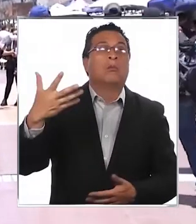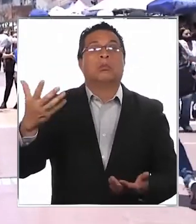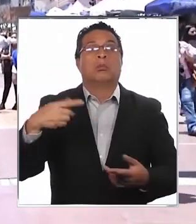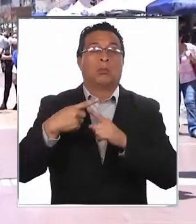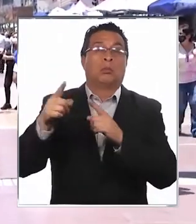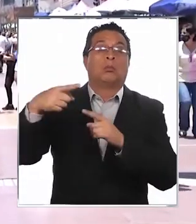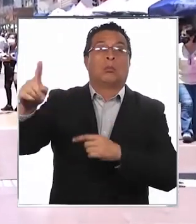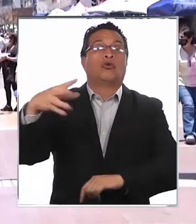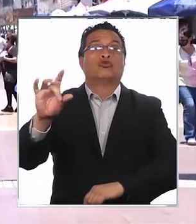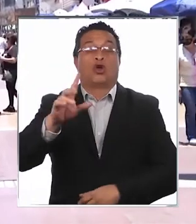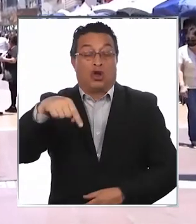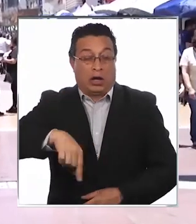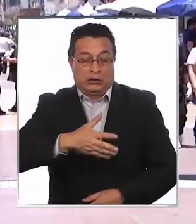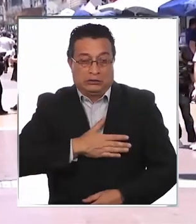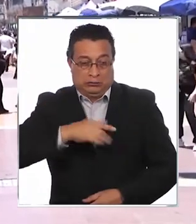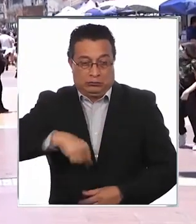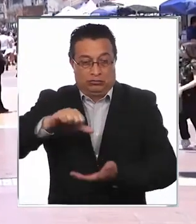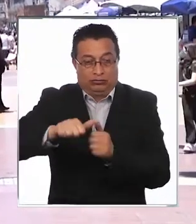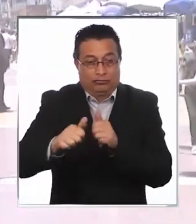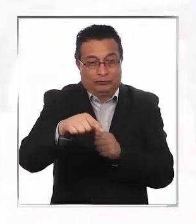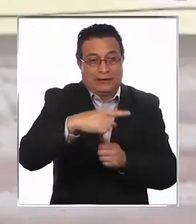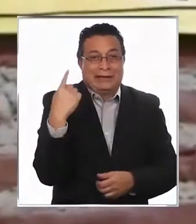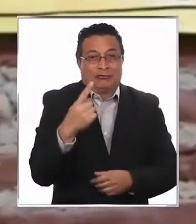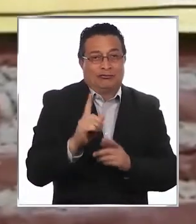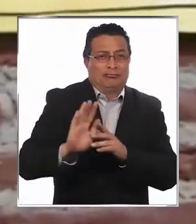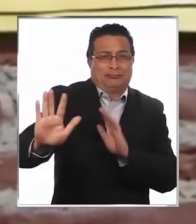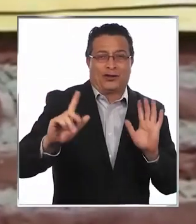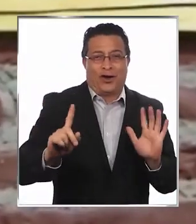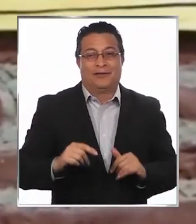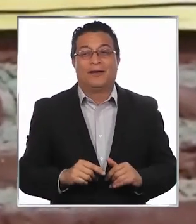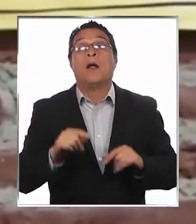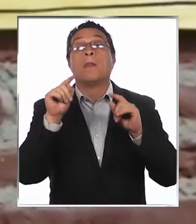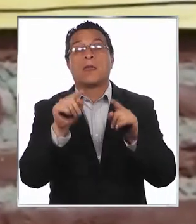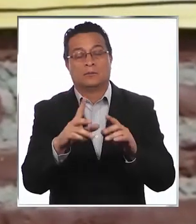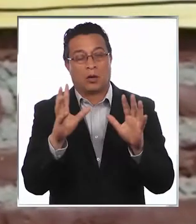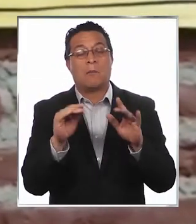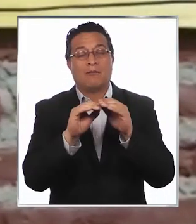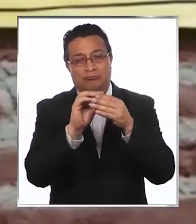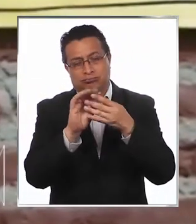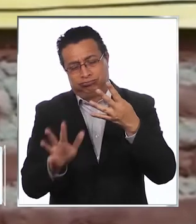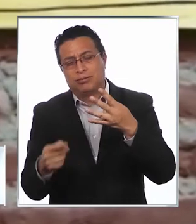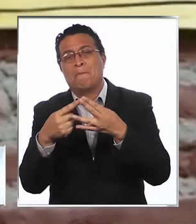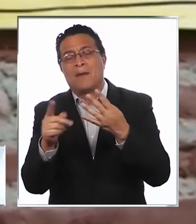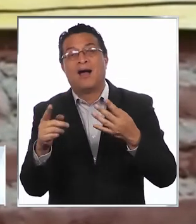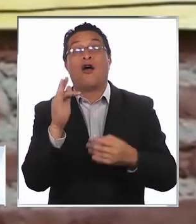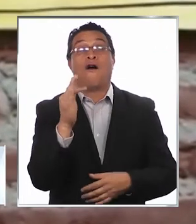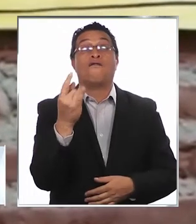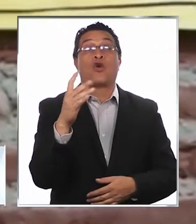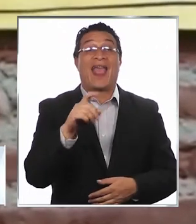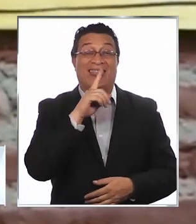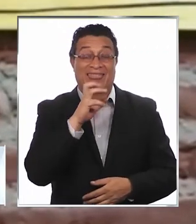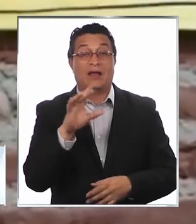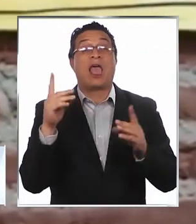noticias que no son las más acertadas en términos nacionales. Habla de la pluralidad, de las fuentes, de la